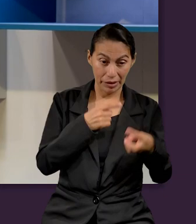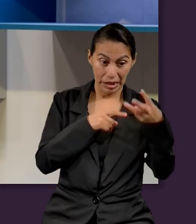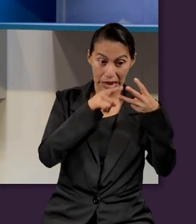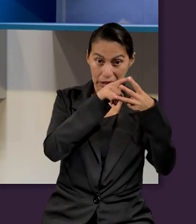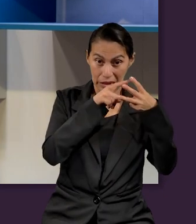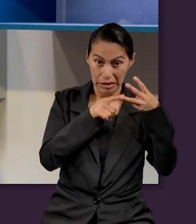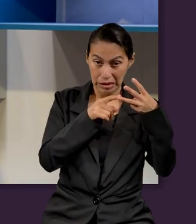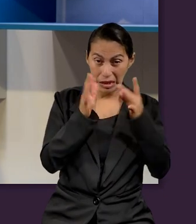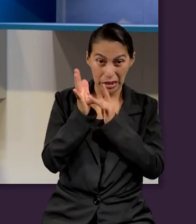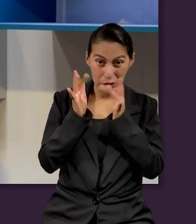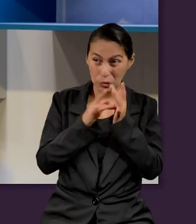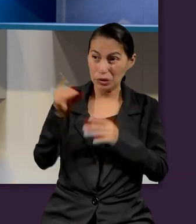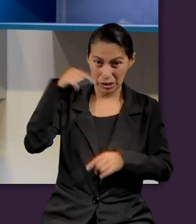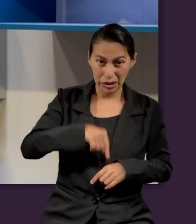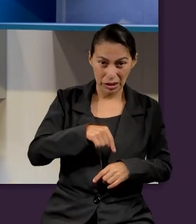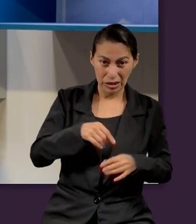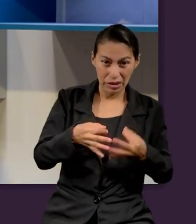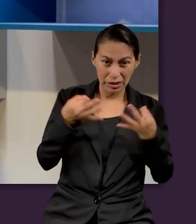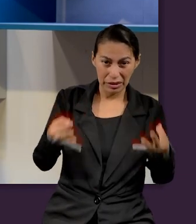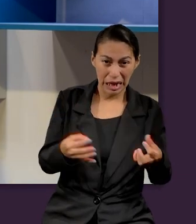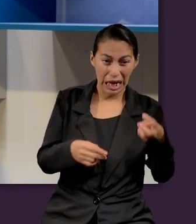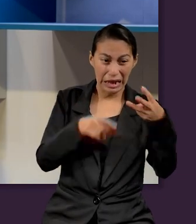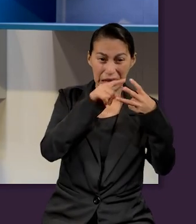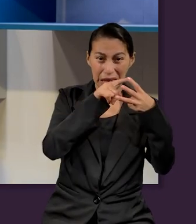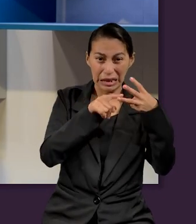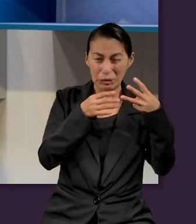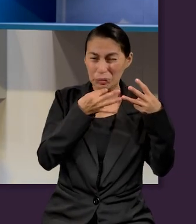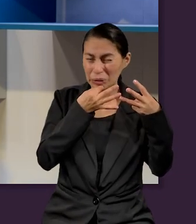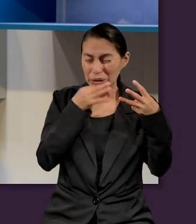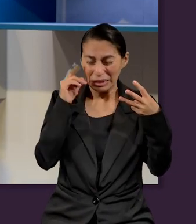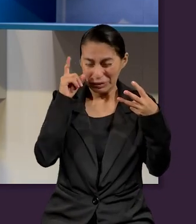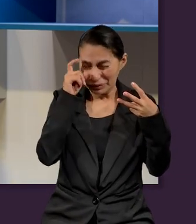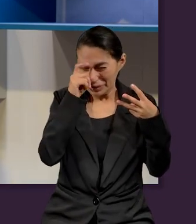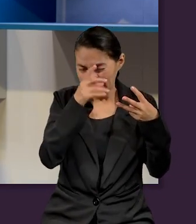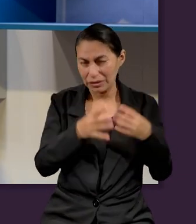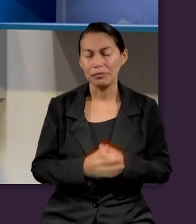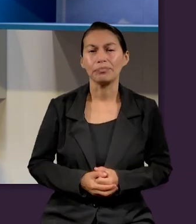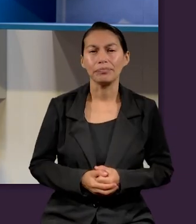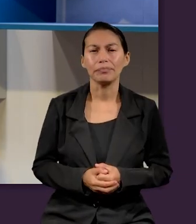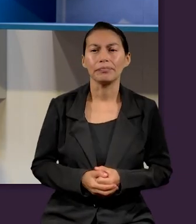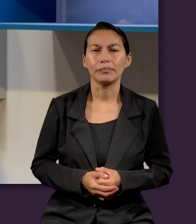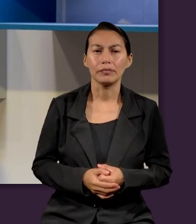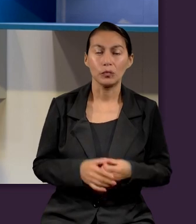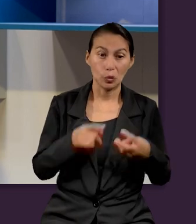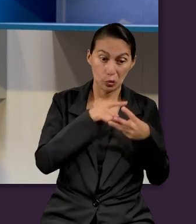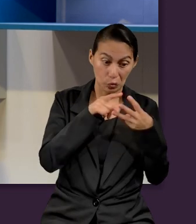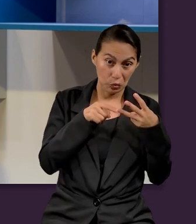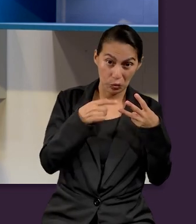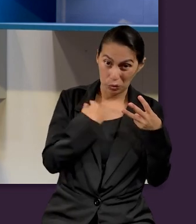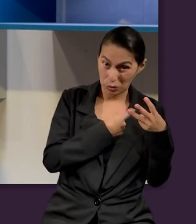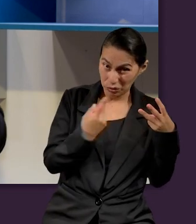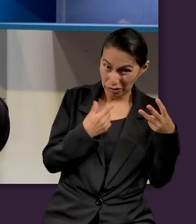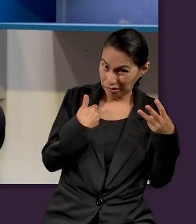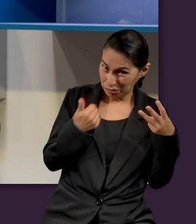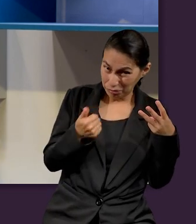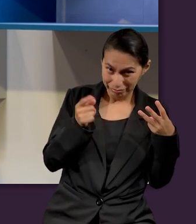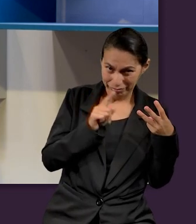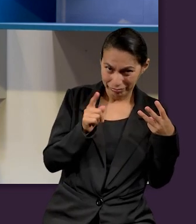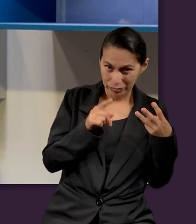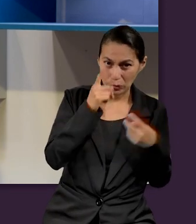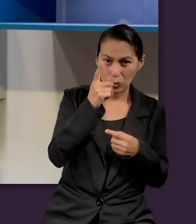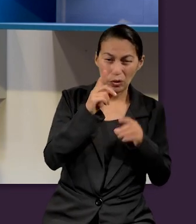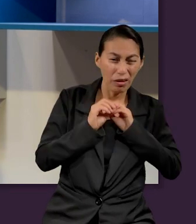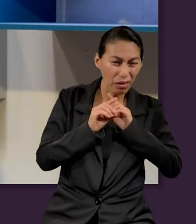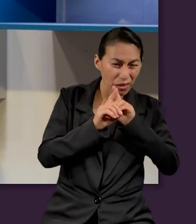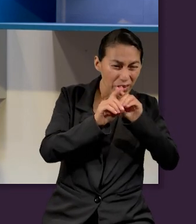explosivo. No tenemos idea de la magnitud de esos encontronazos, vamos a decirle así. El desierto de la